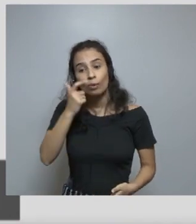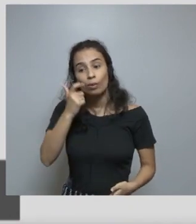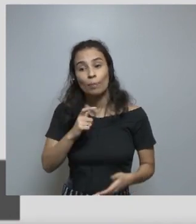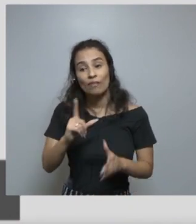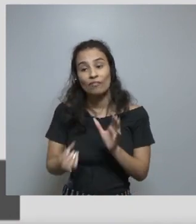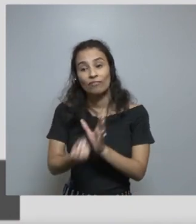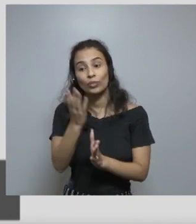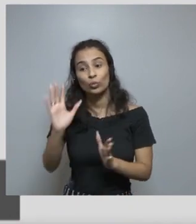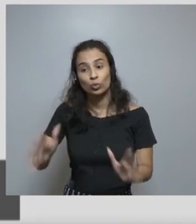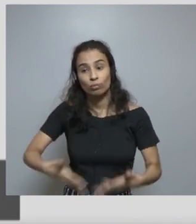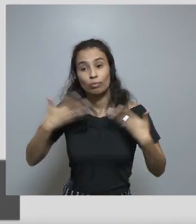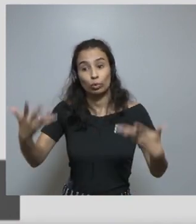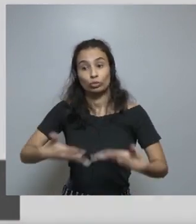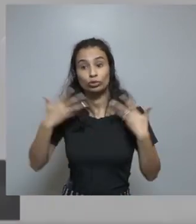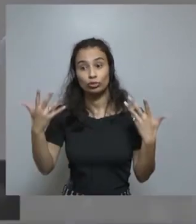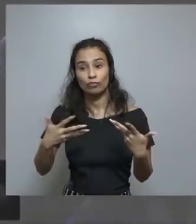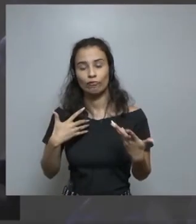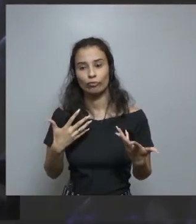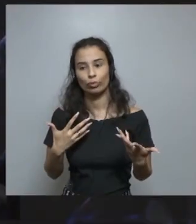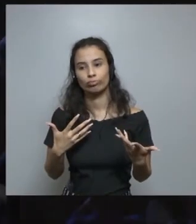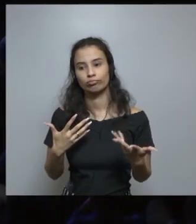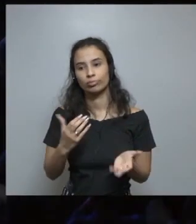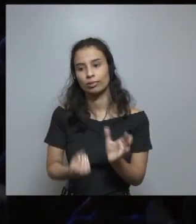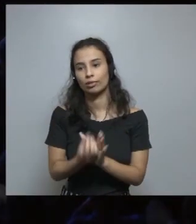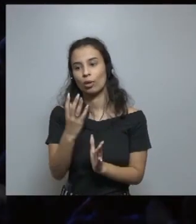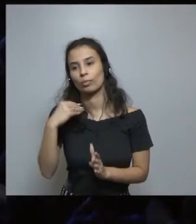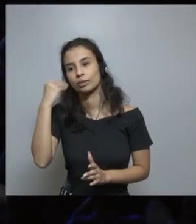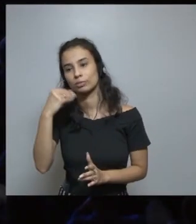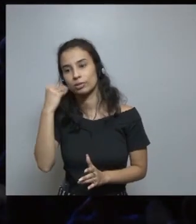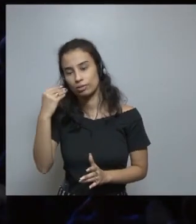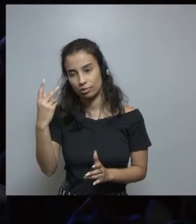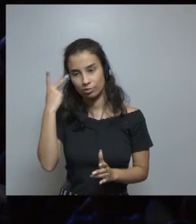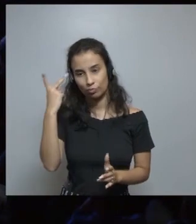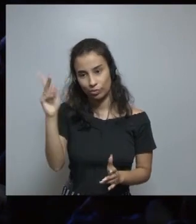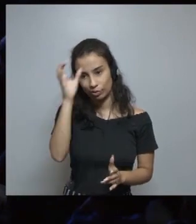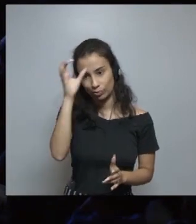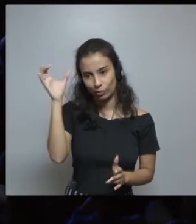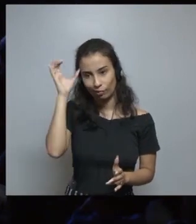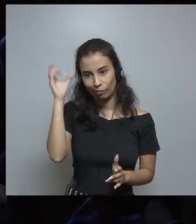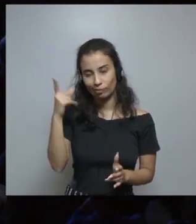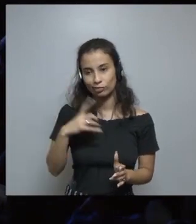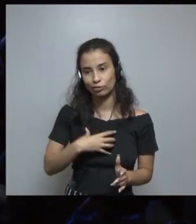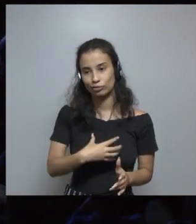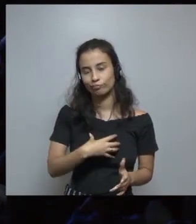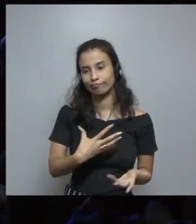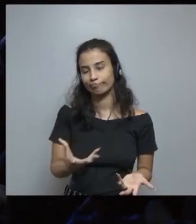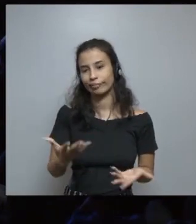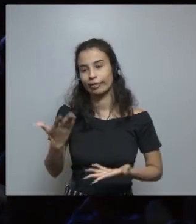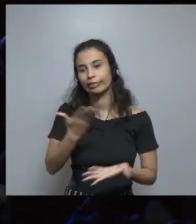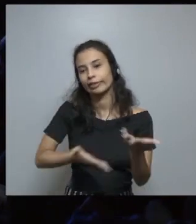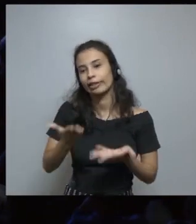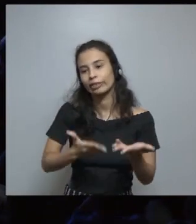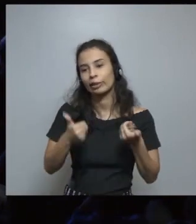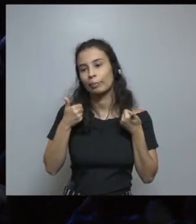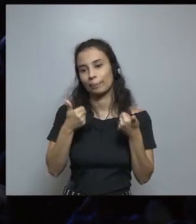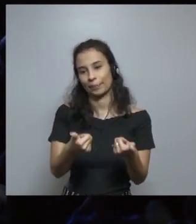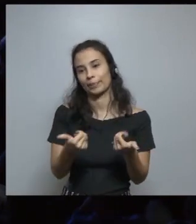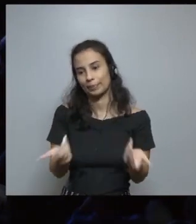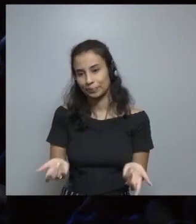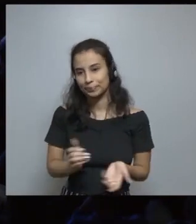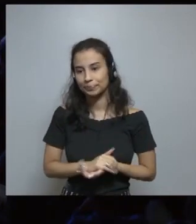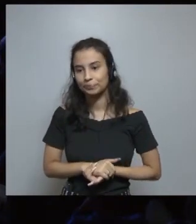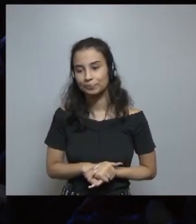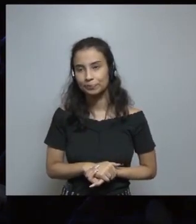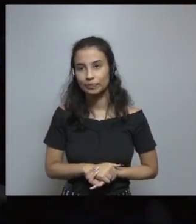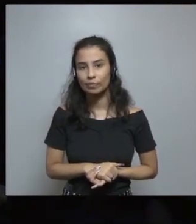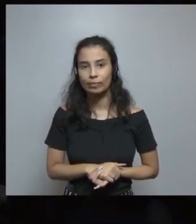uno de ellos otras historias también. motivó para crear una experiencia de usuario que realmente trate con dignidad, con la manera